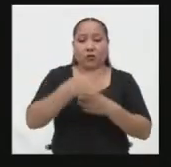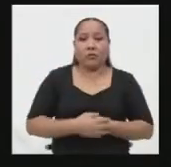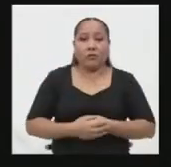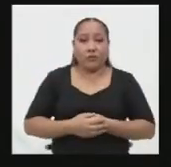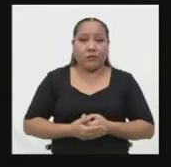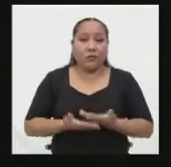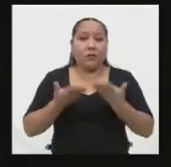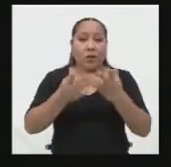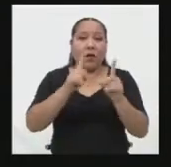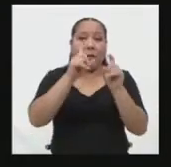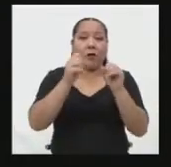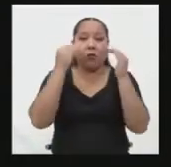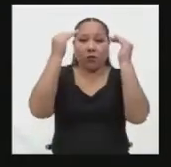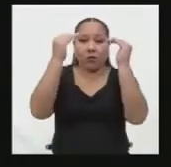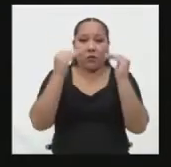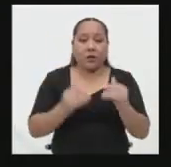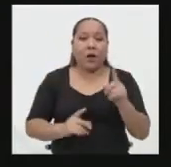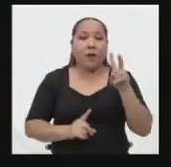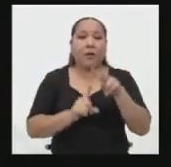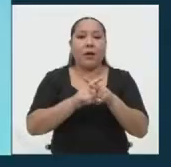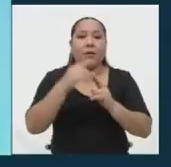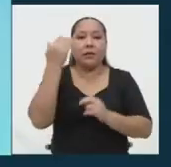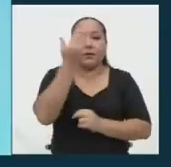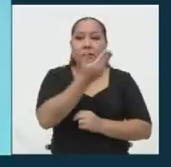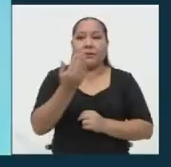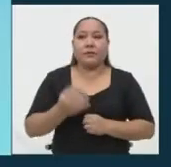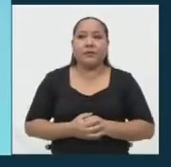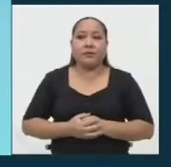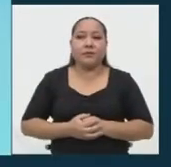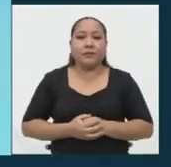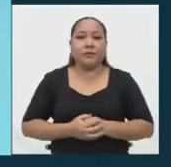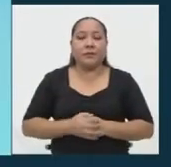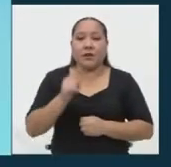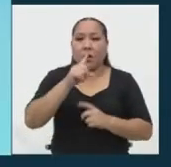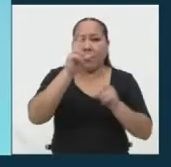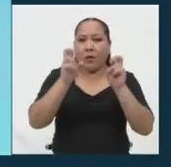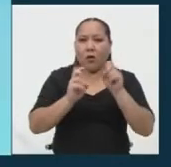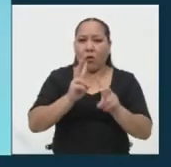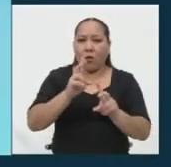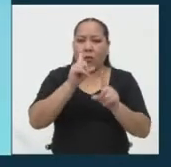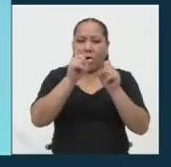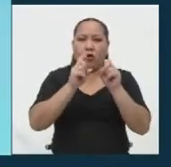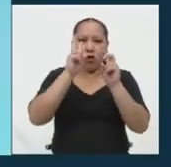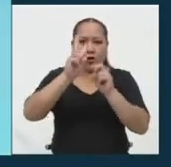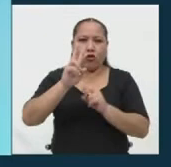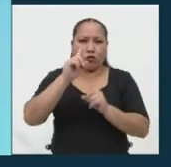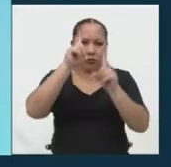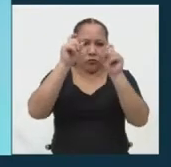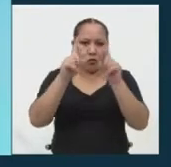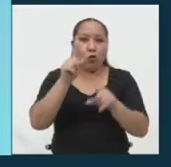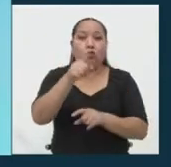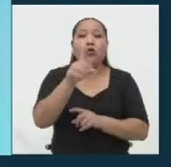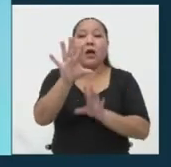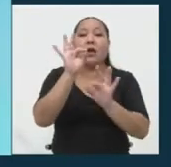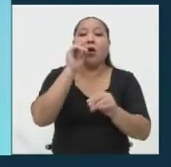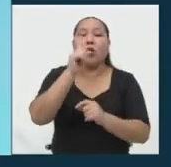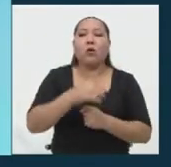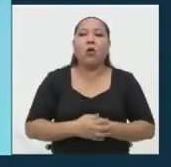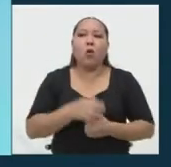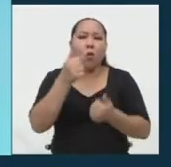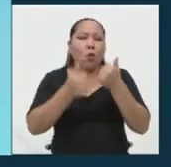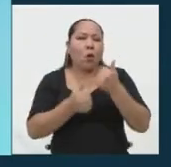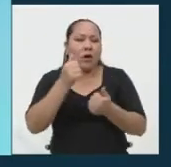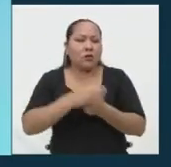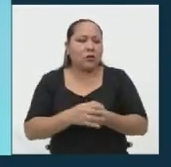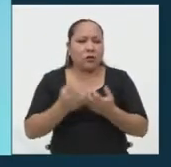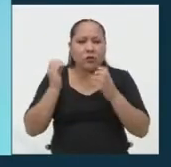planteamos la pregunta que aparece en pantalla. O las preguntas, porque son dos, usted puede elegir una. ¿Qué acciones debe contemplar